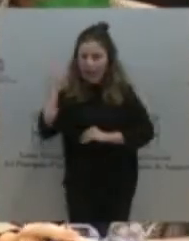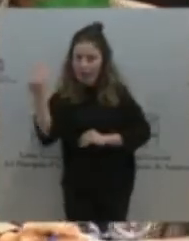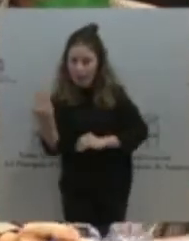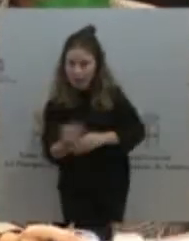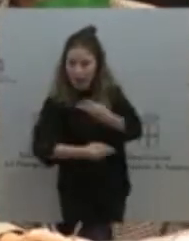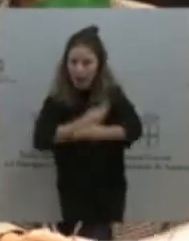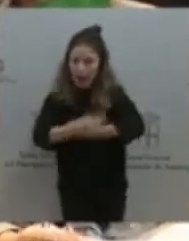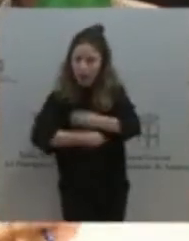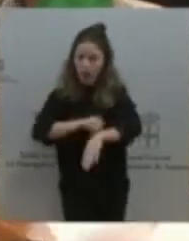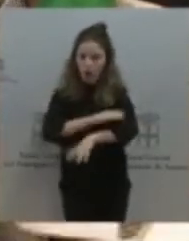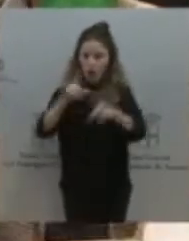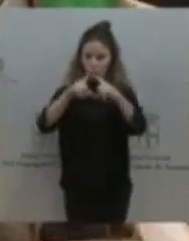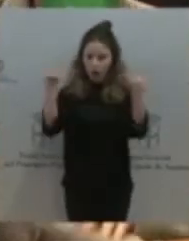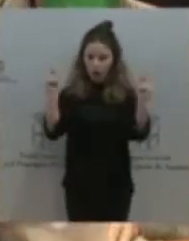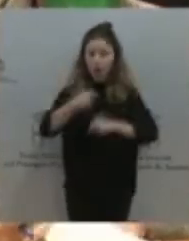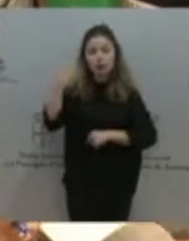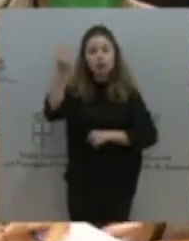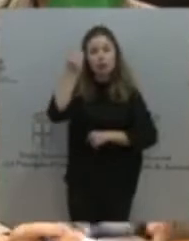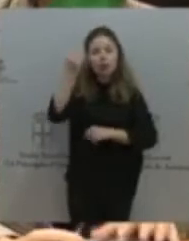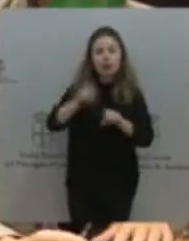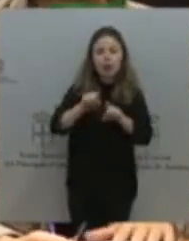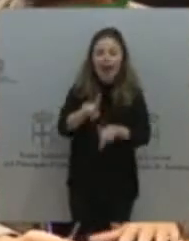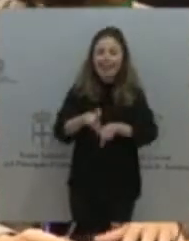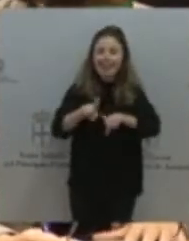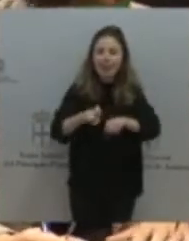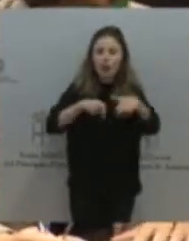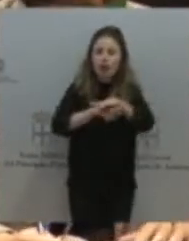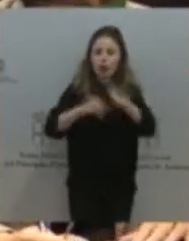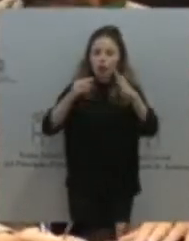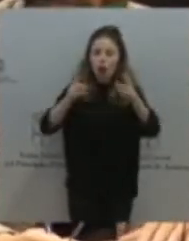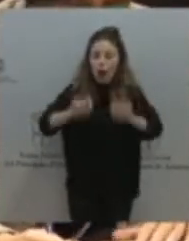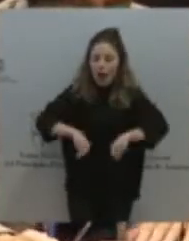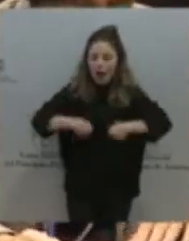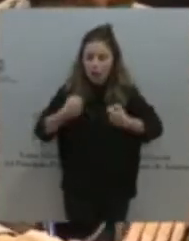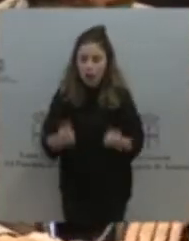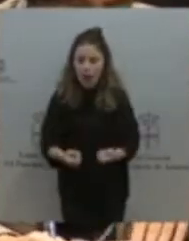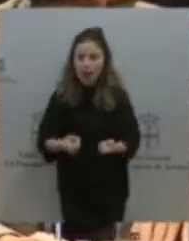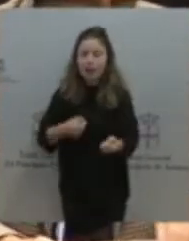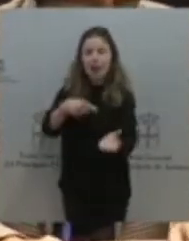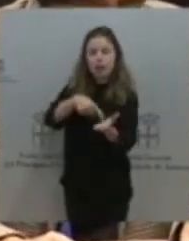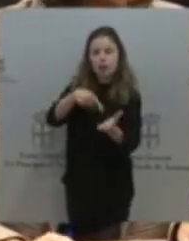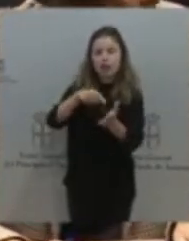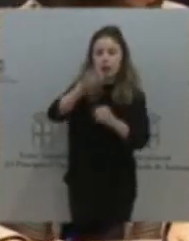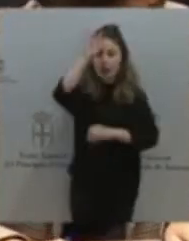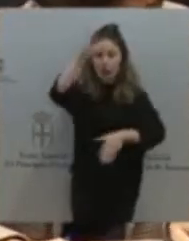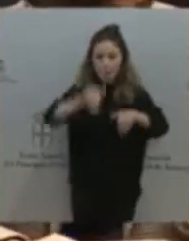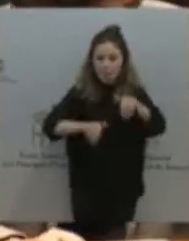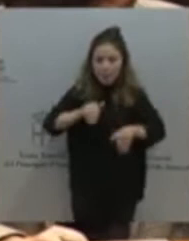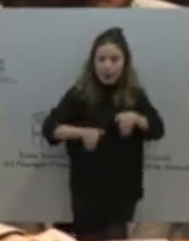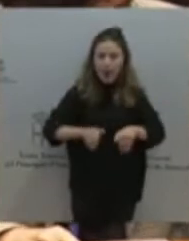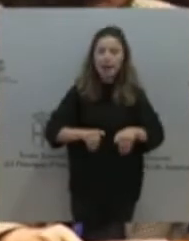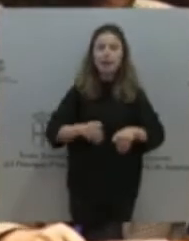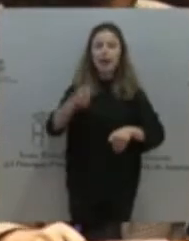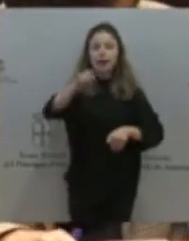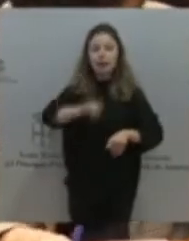este caso de recursos naturales, cuando hablamos de las explotaciones mineras y, sobre todo, cuando hablamos de cómo eso se